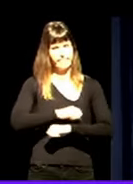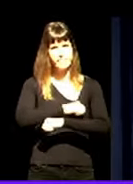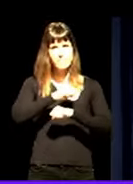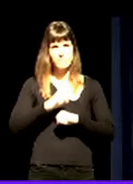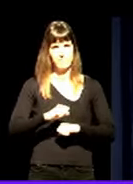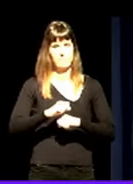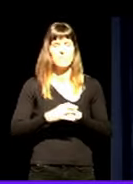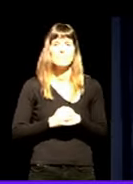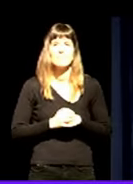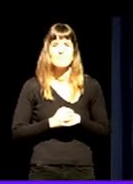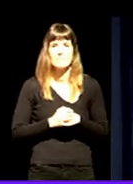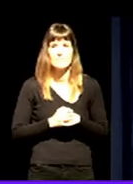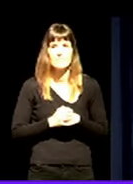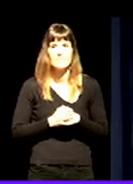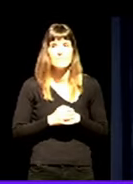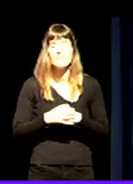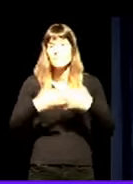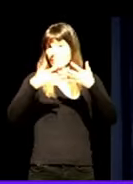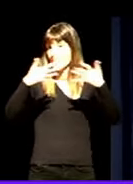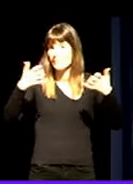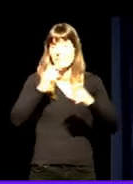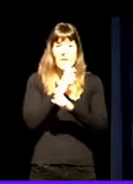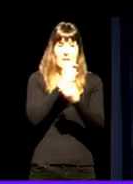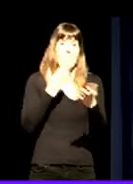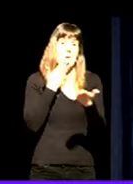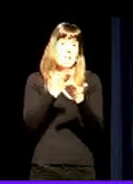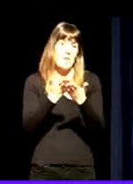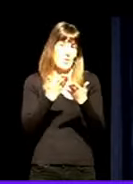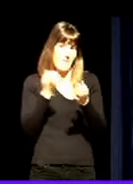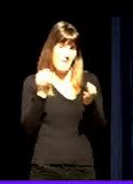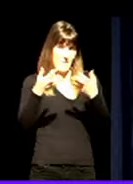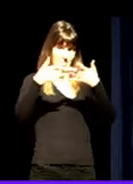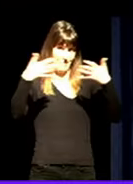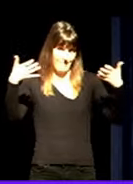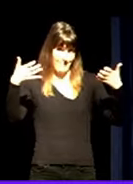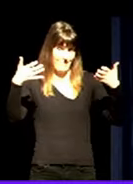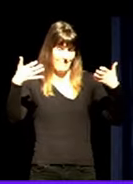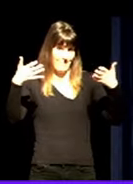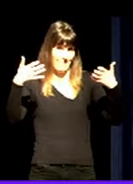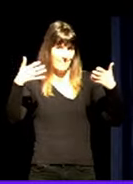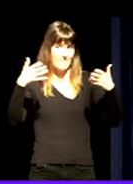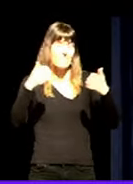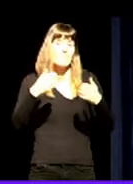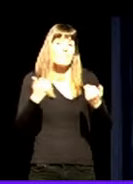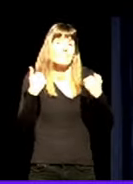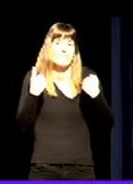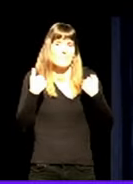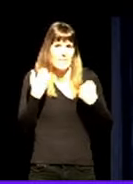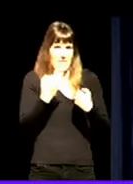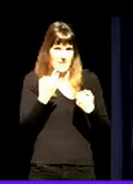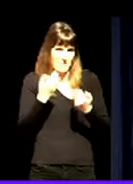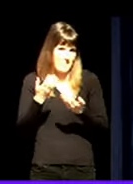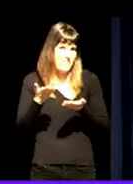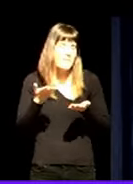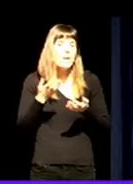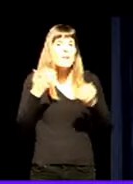Homeren deia, homeren ezkaela, ez? Homek egiten duen, bueno, gombite agria